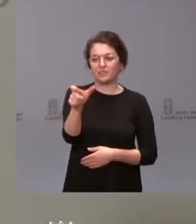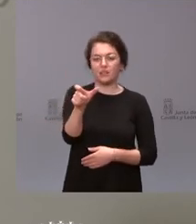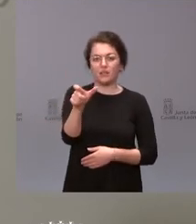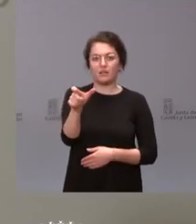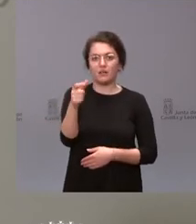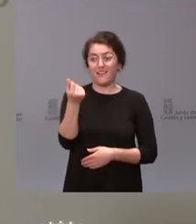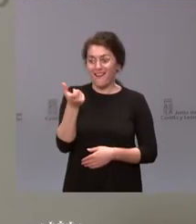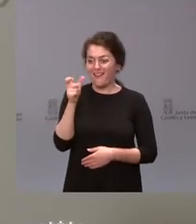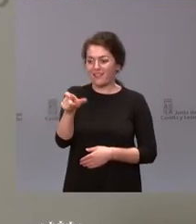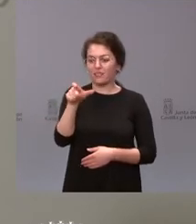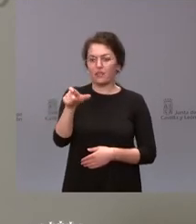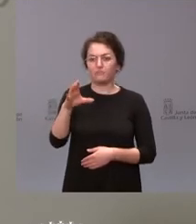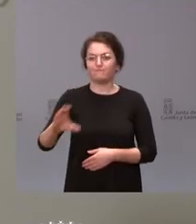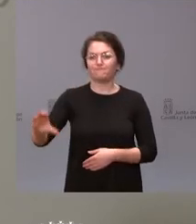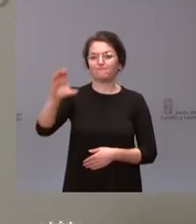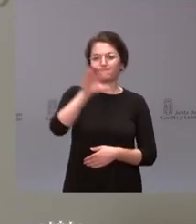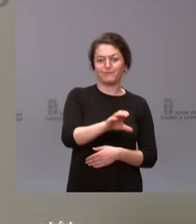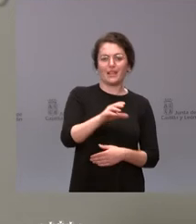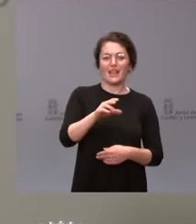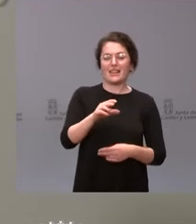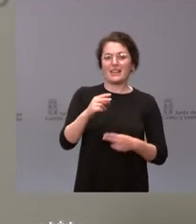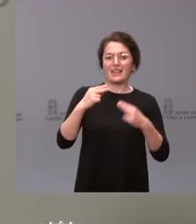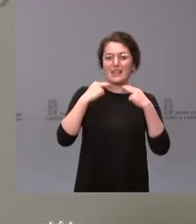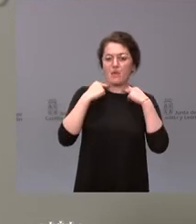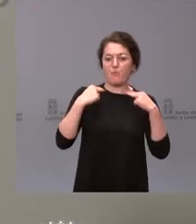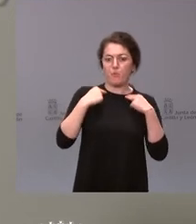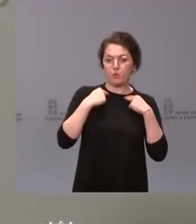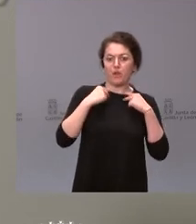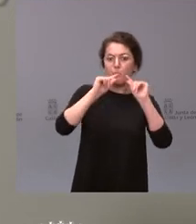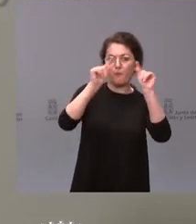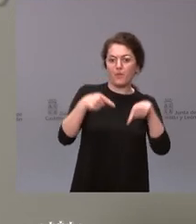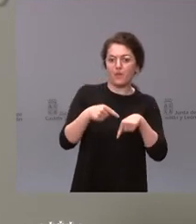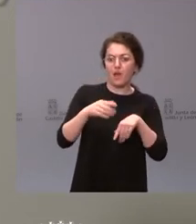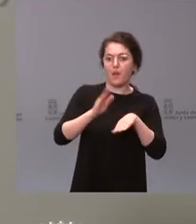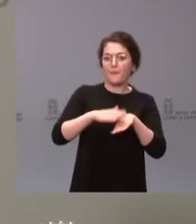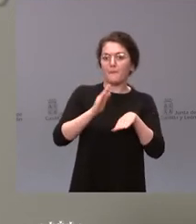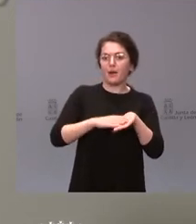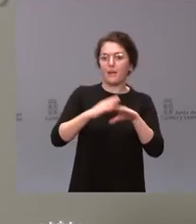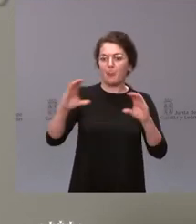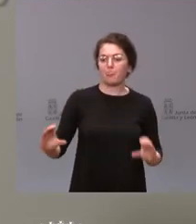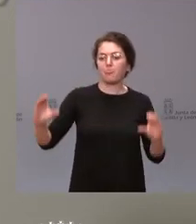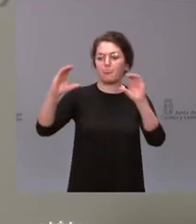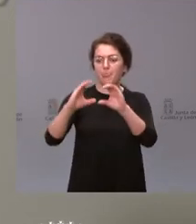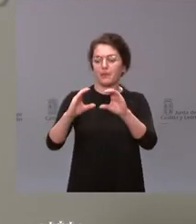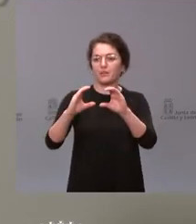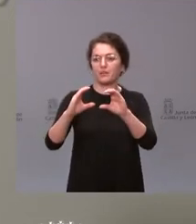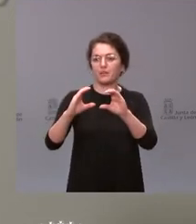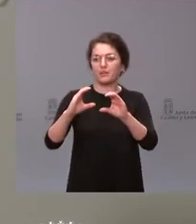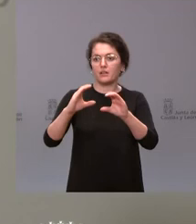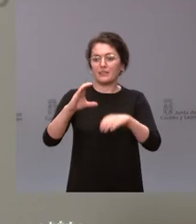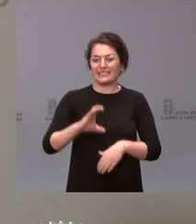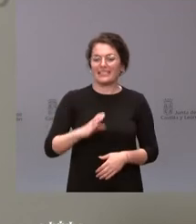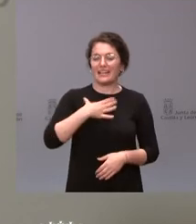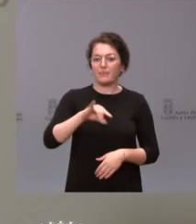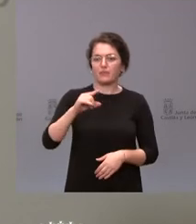que transferimos a la Diputación Provincial para que, junto con la cantidad que iba a la Diputación Provincial entre ambos, pues pudiéramos asignar la dotación que ahí